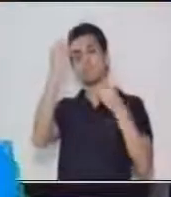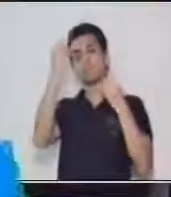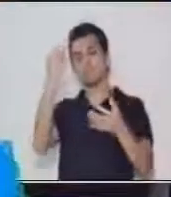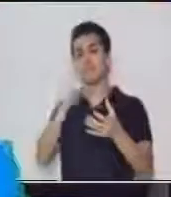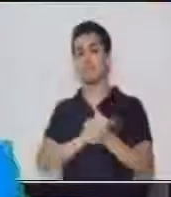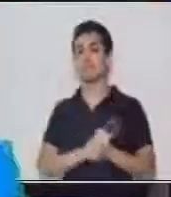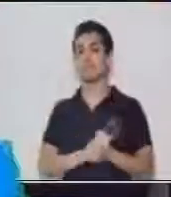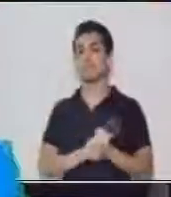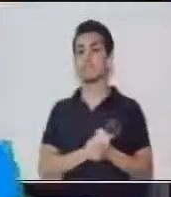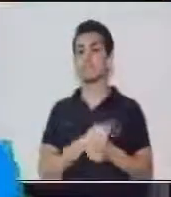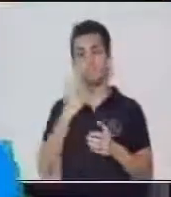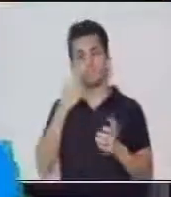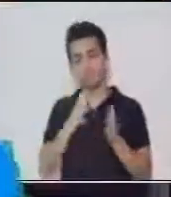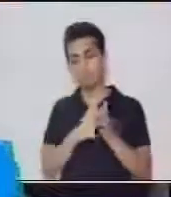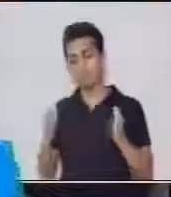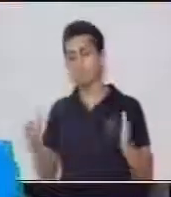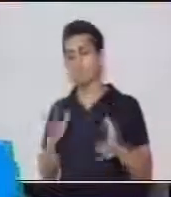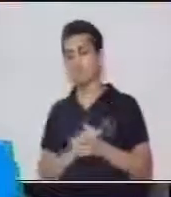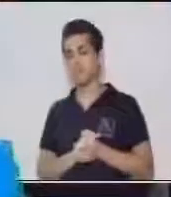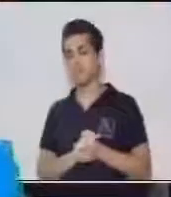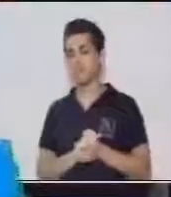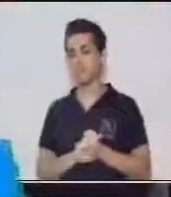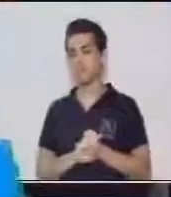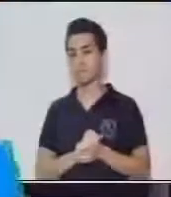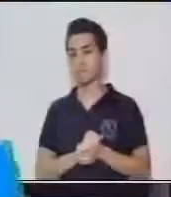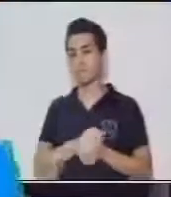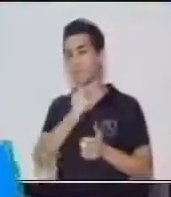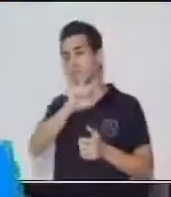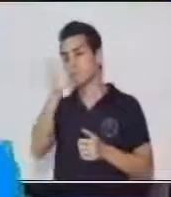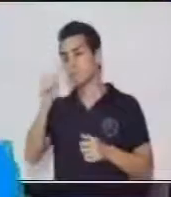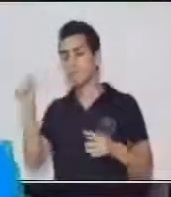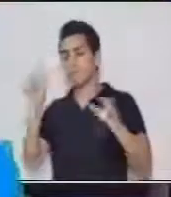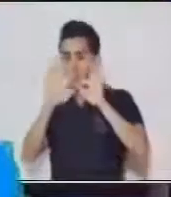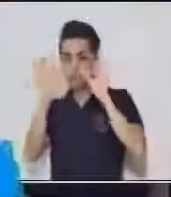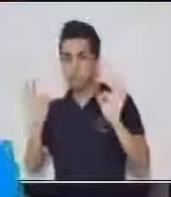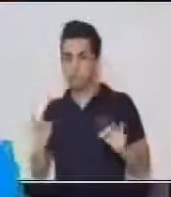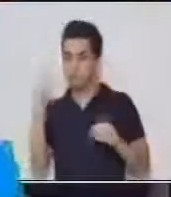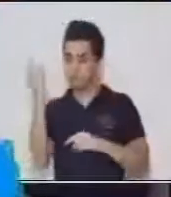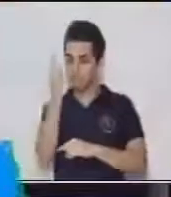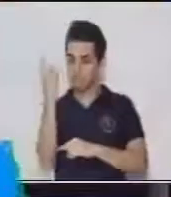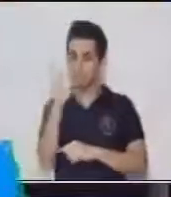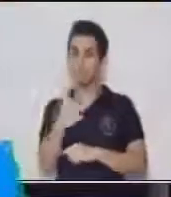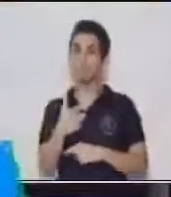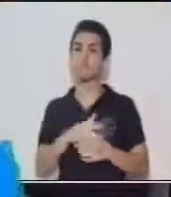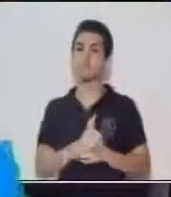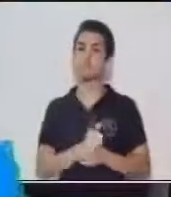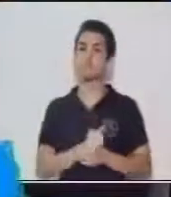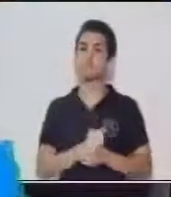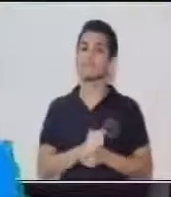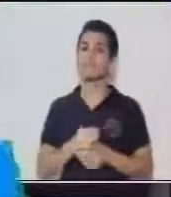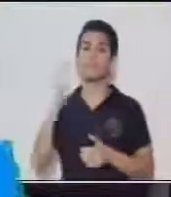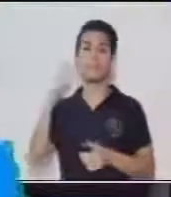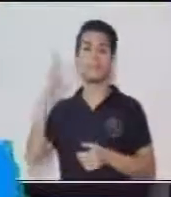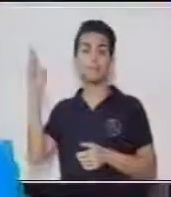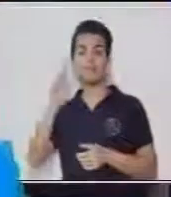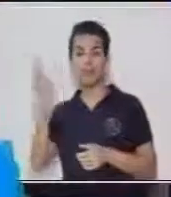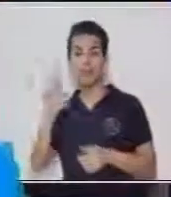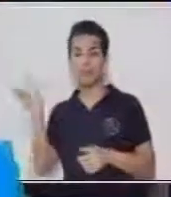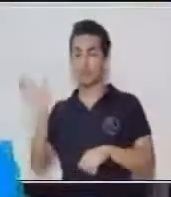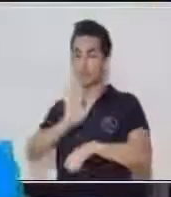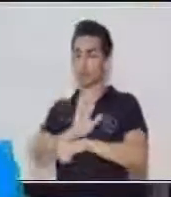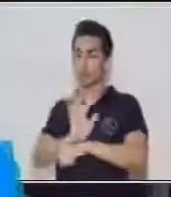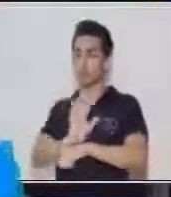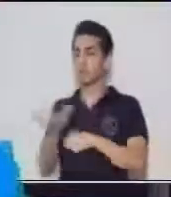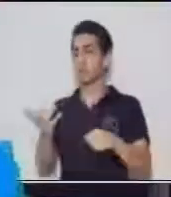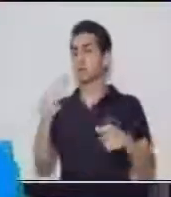y se basan por medio de otros medios en los cuales son fundamentales, que son la radio, la televisión,